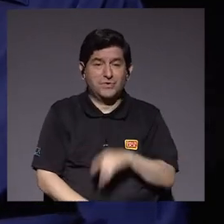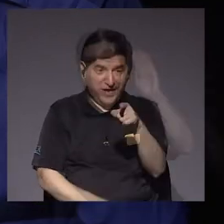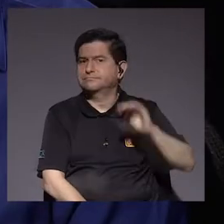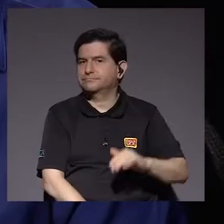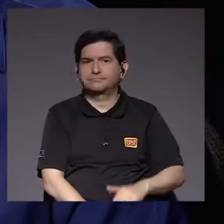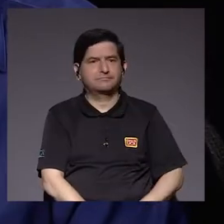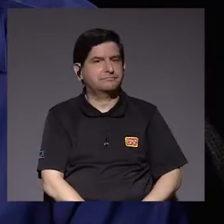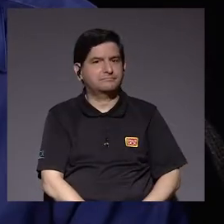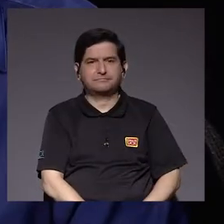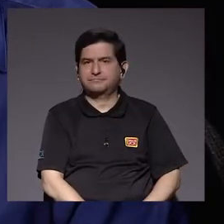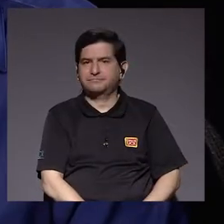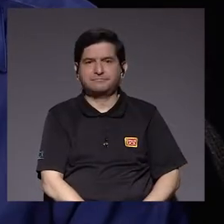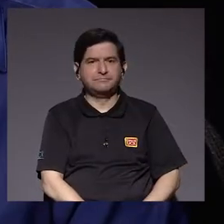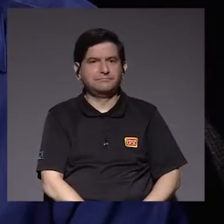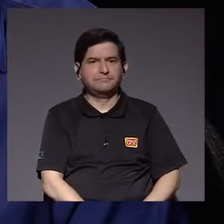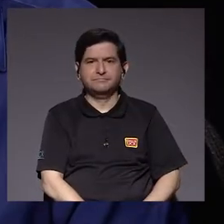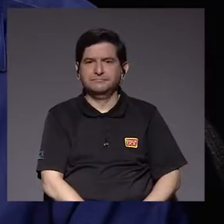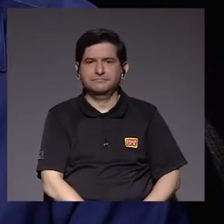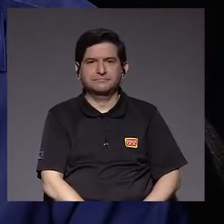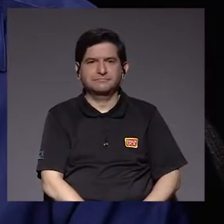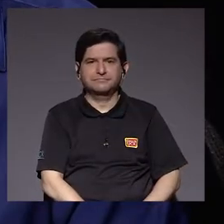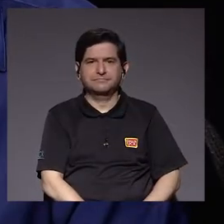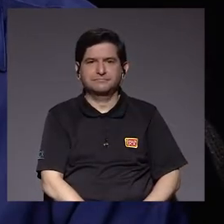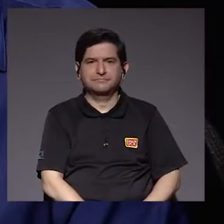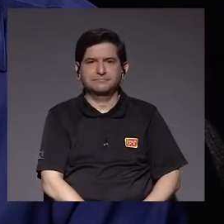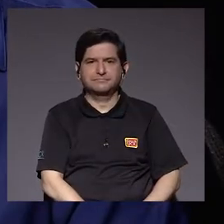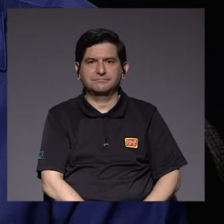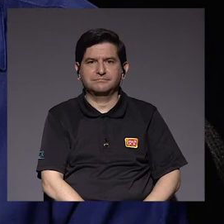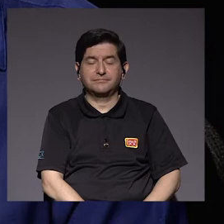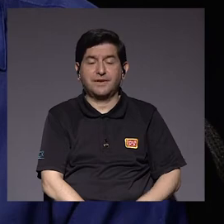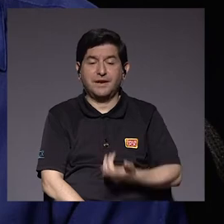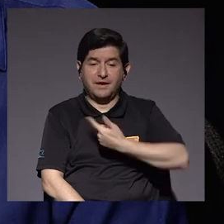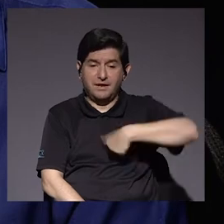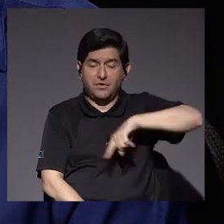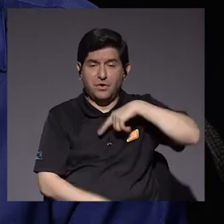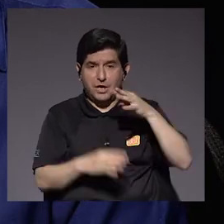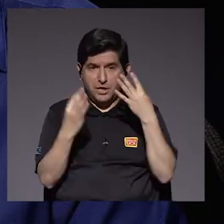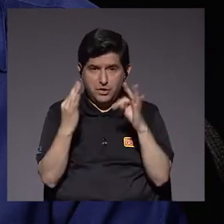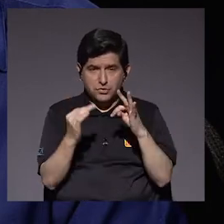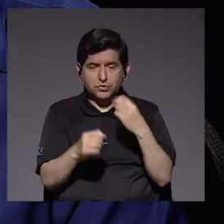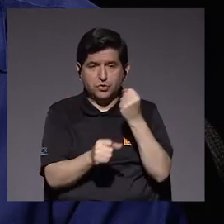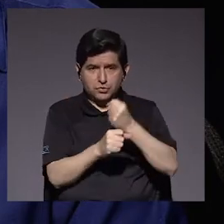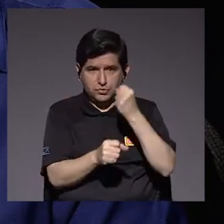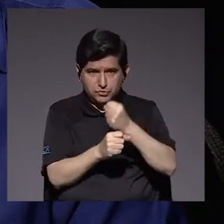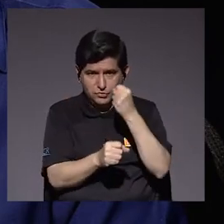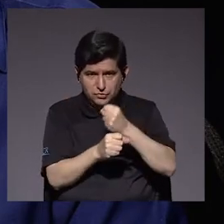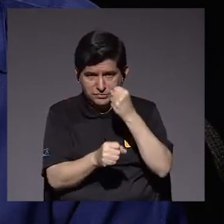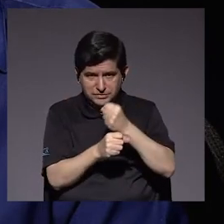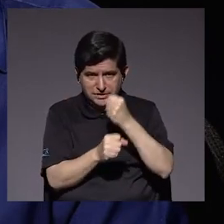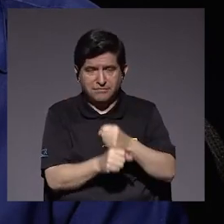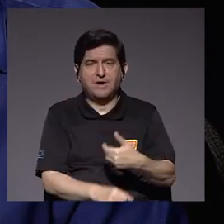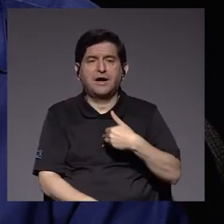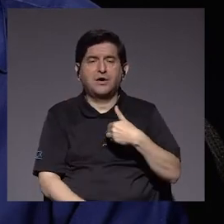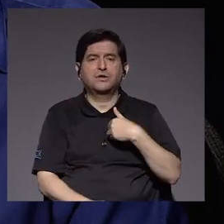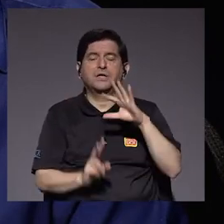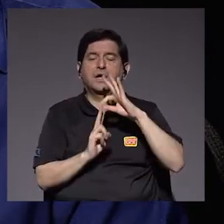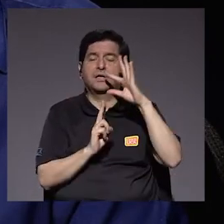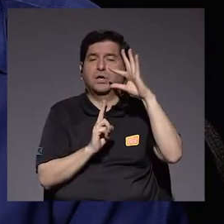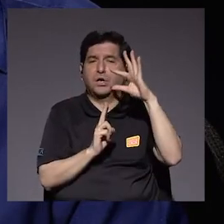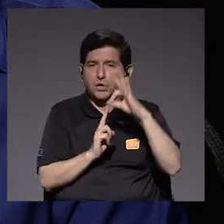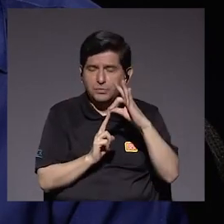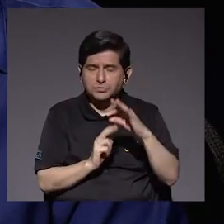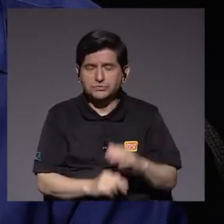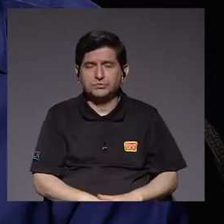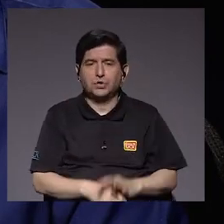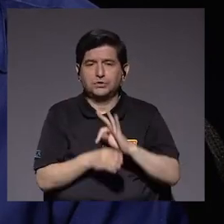no hay vacuna. Por eso lo que pretendemos con el trabajo que se está haciendo es tener una alternativa,